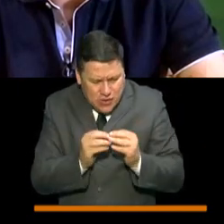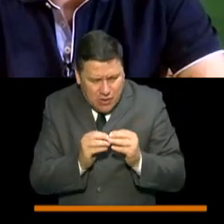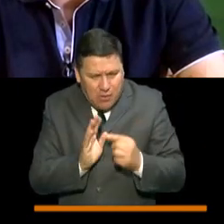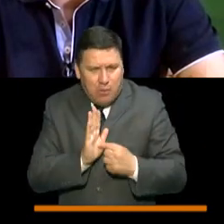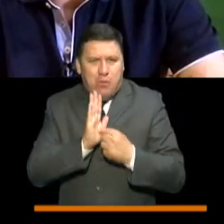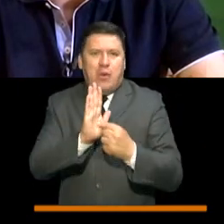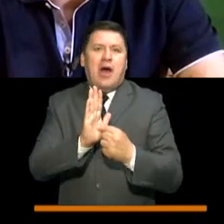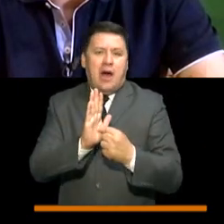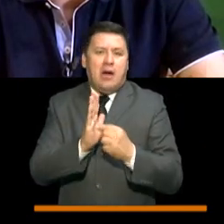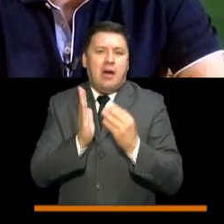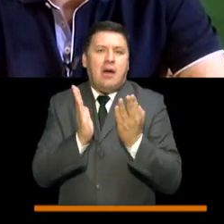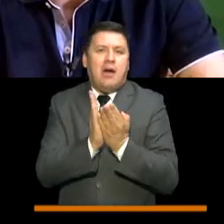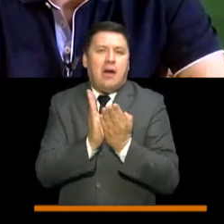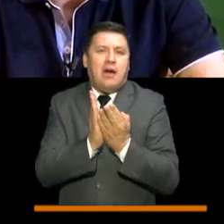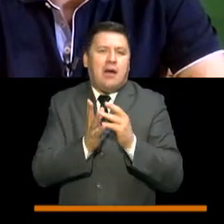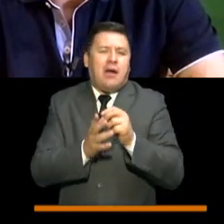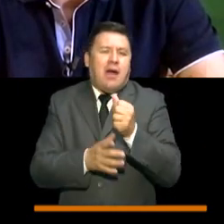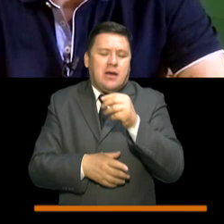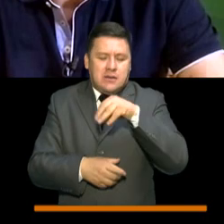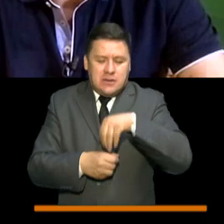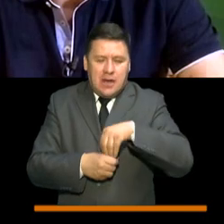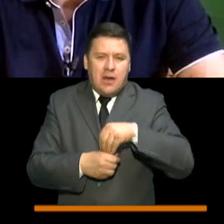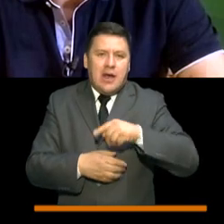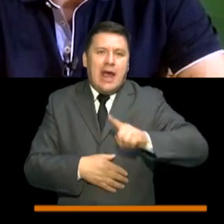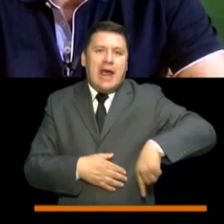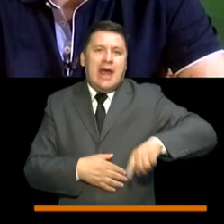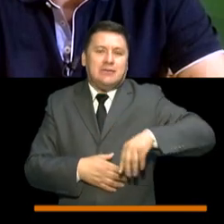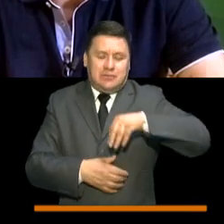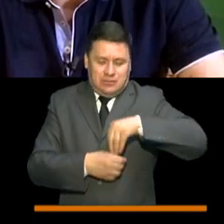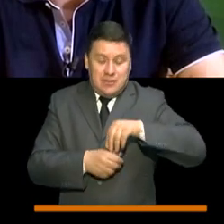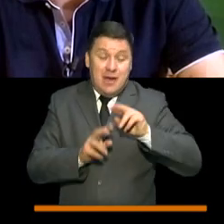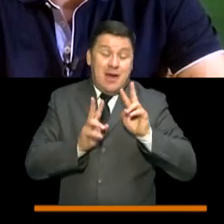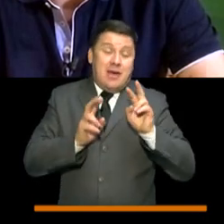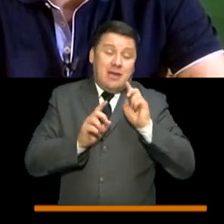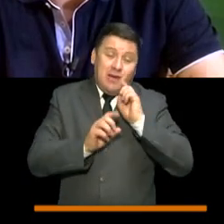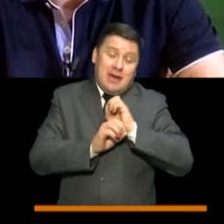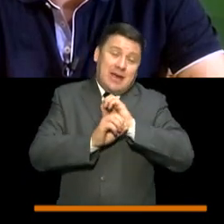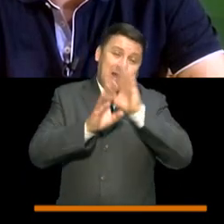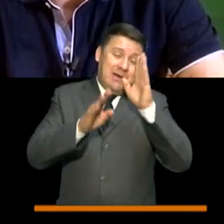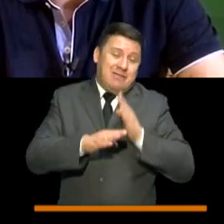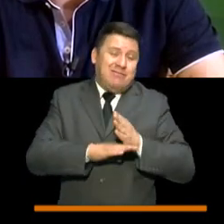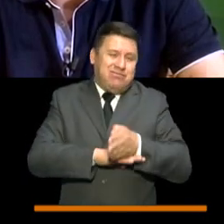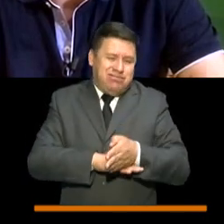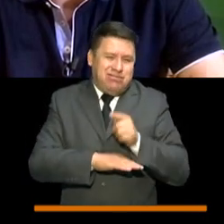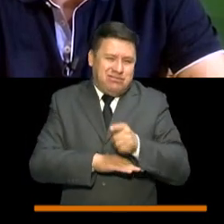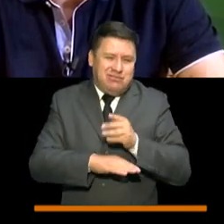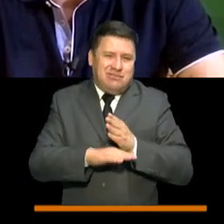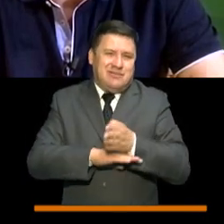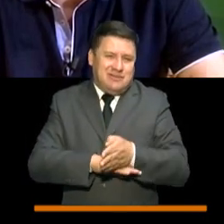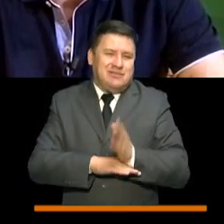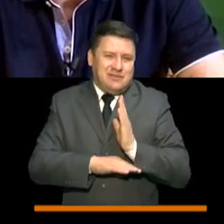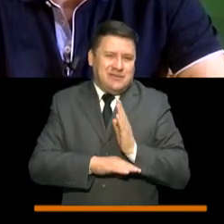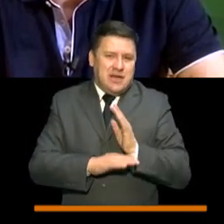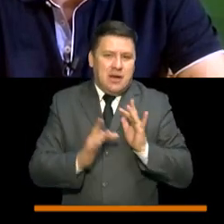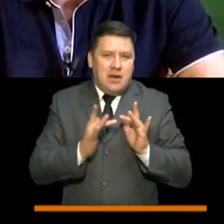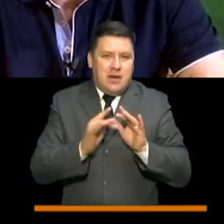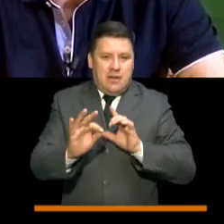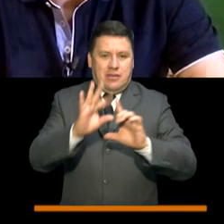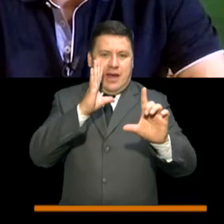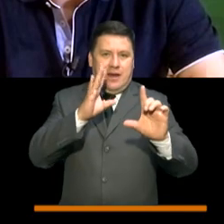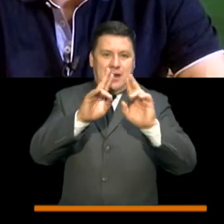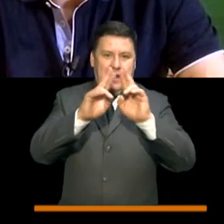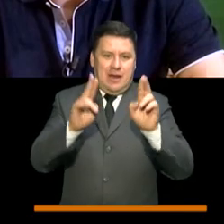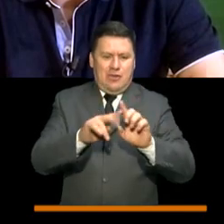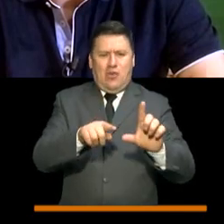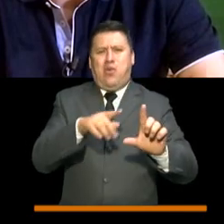tener una escuela en casa, porque claramente el tema, pues, a través de la conectividad del